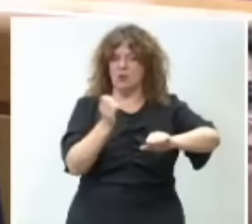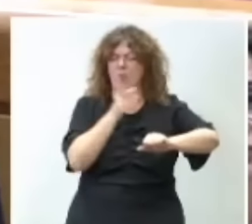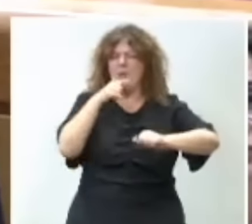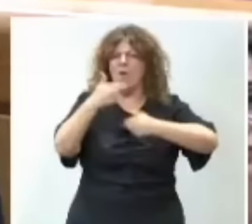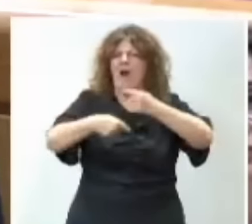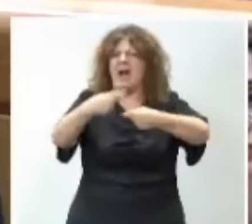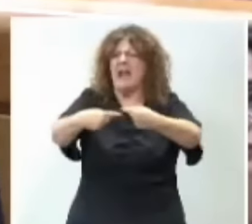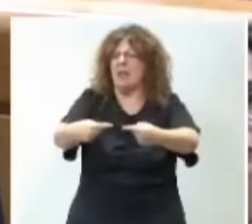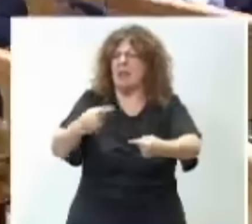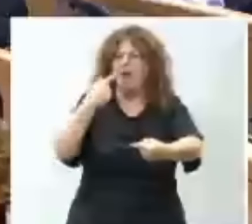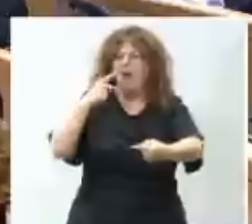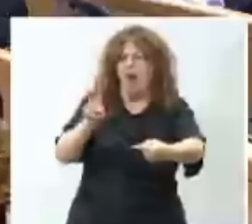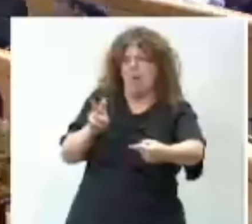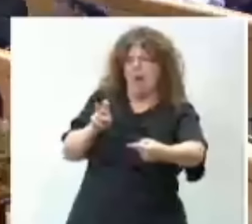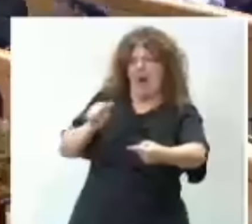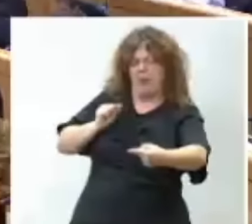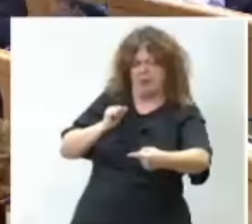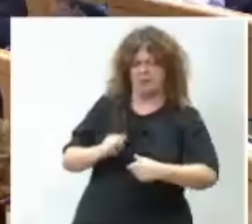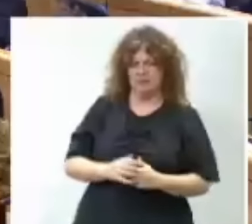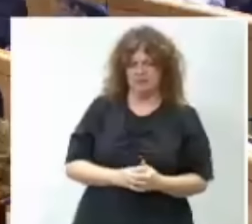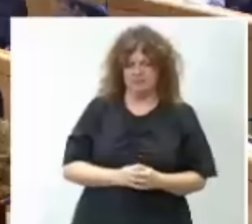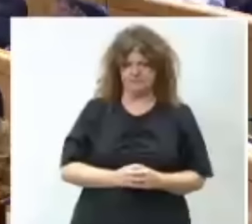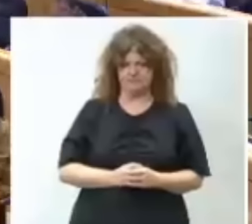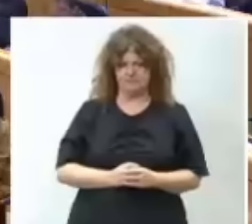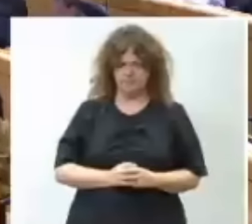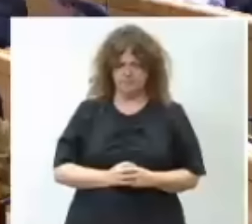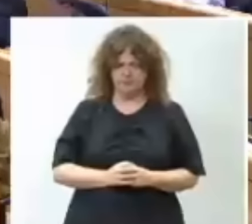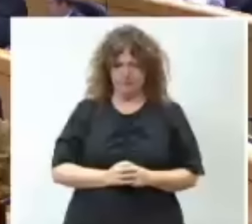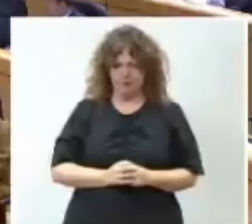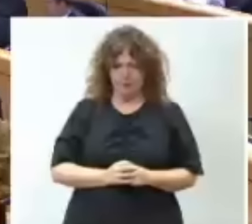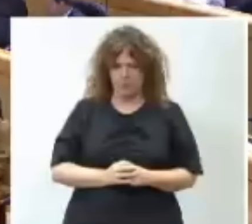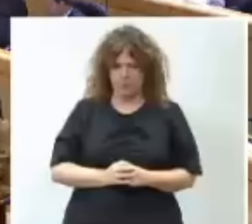generaciones futuras. Gracias. Gracias.